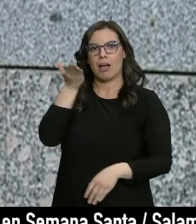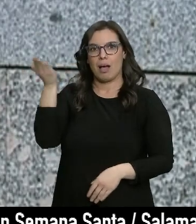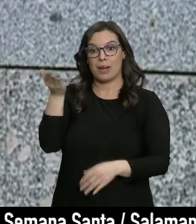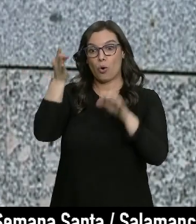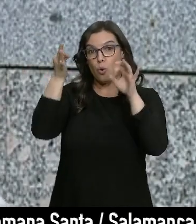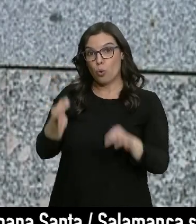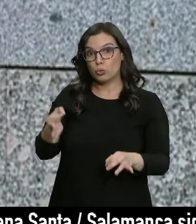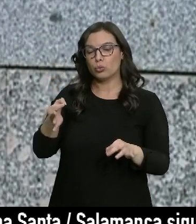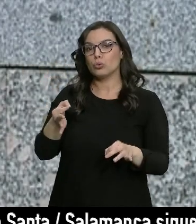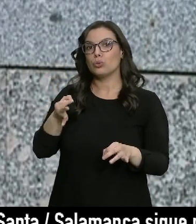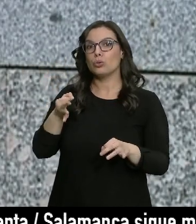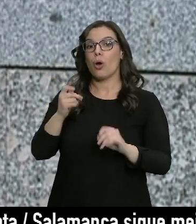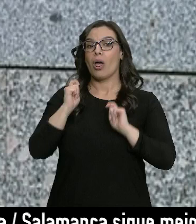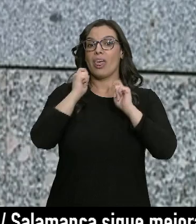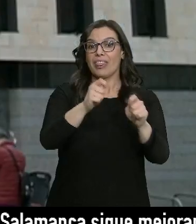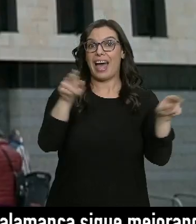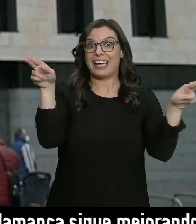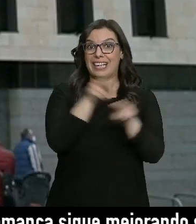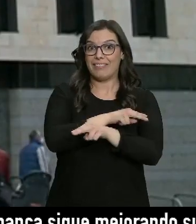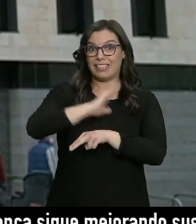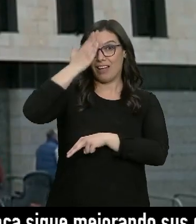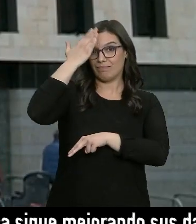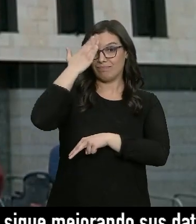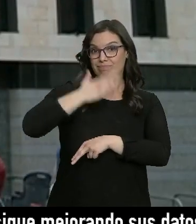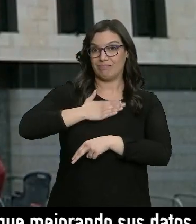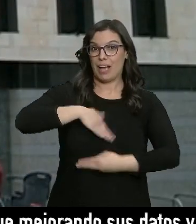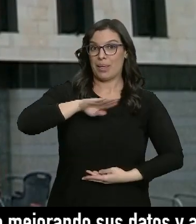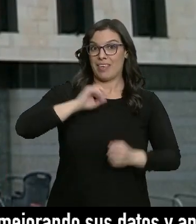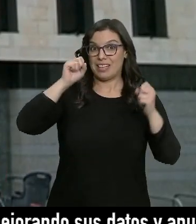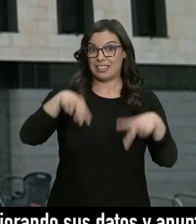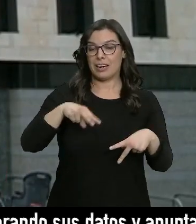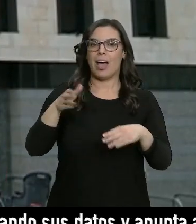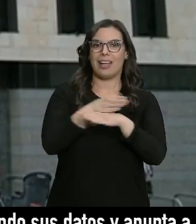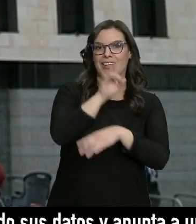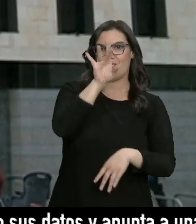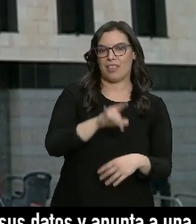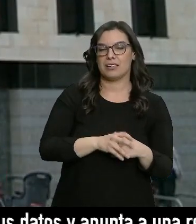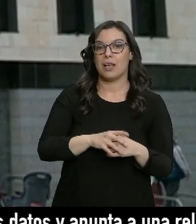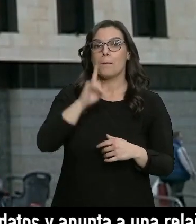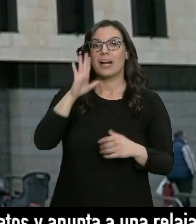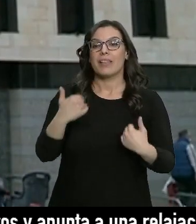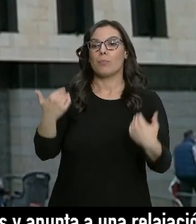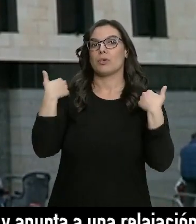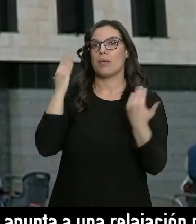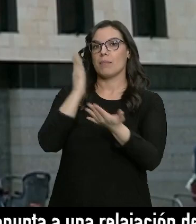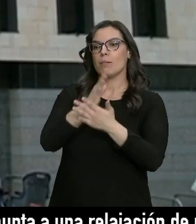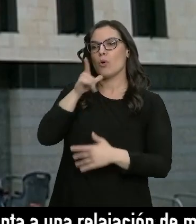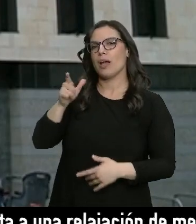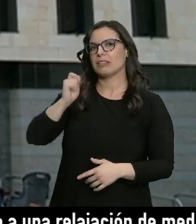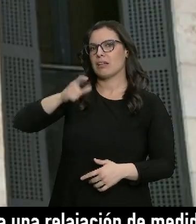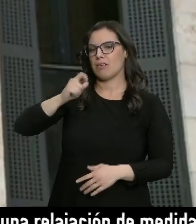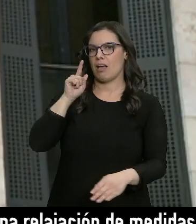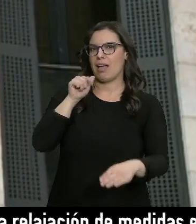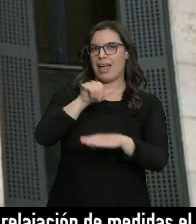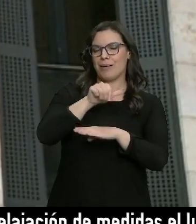días antes de haber sido inhabilitada. La responsabilidad penal de este hecho podría ser por un delito agravado de estafa